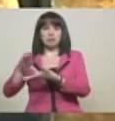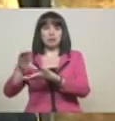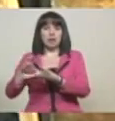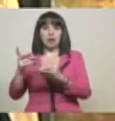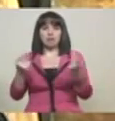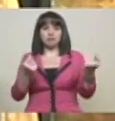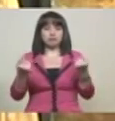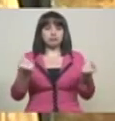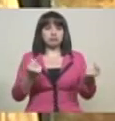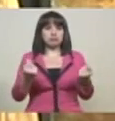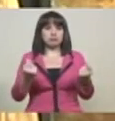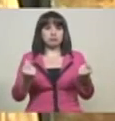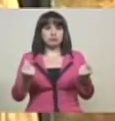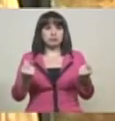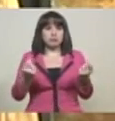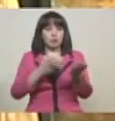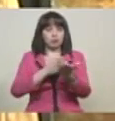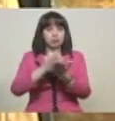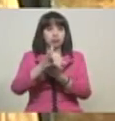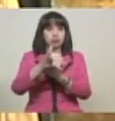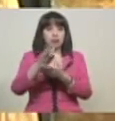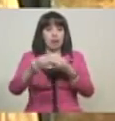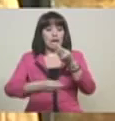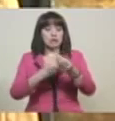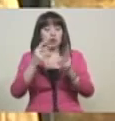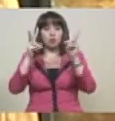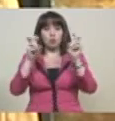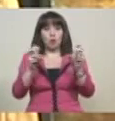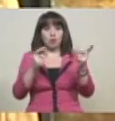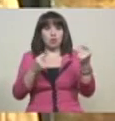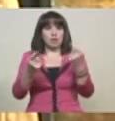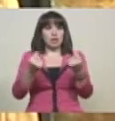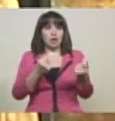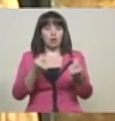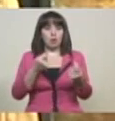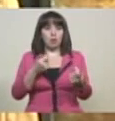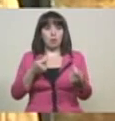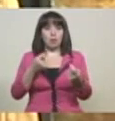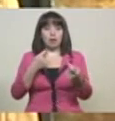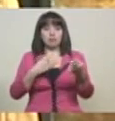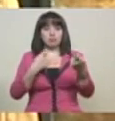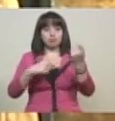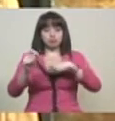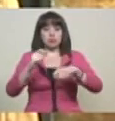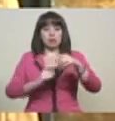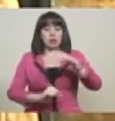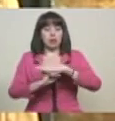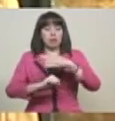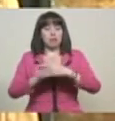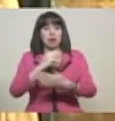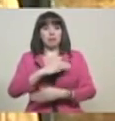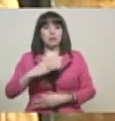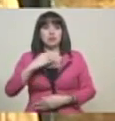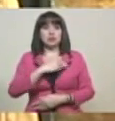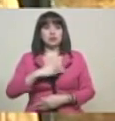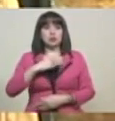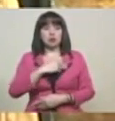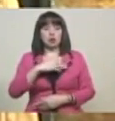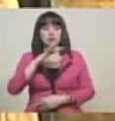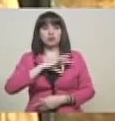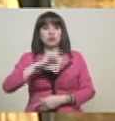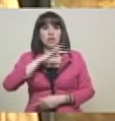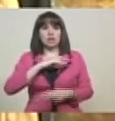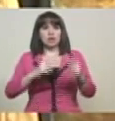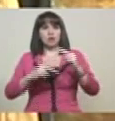nosotros tuvimos que ir a la emisión de dinero para poder respaldar las misiones socialistas, la construcción de